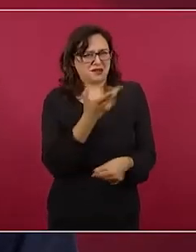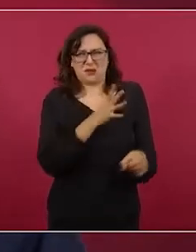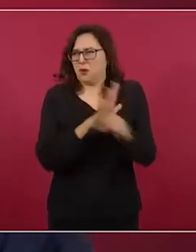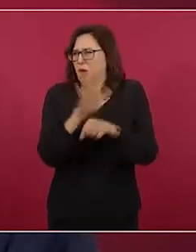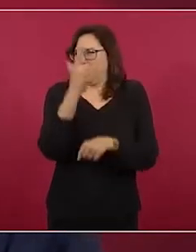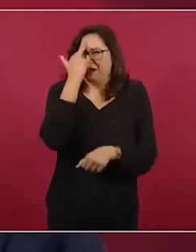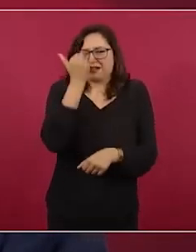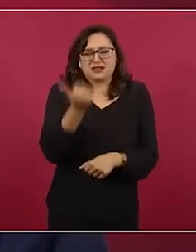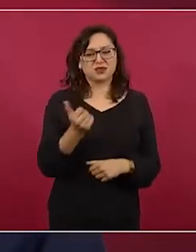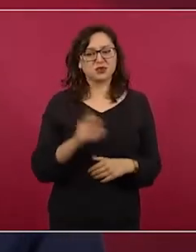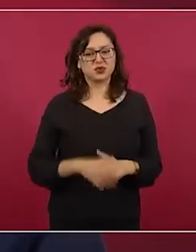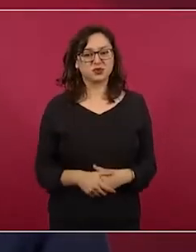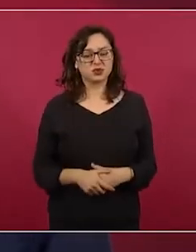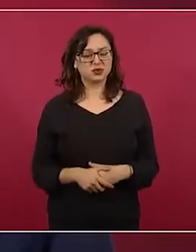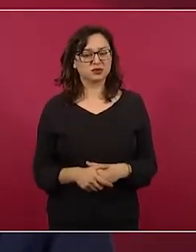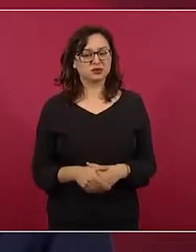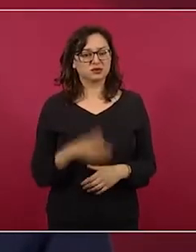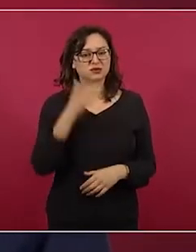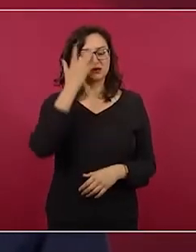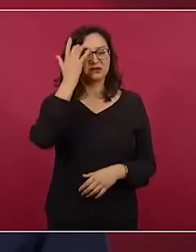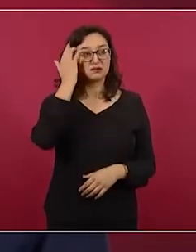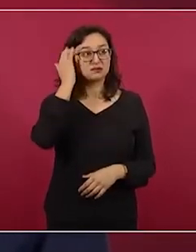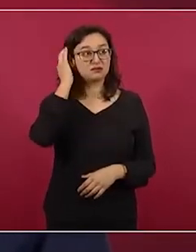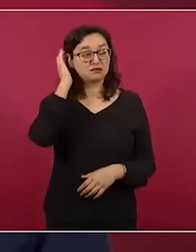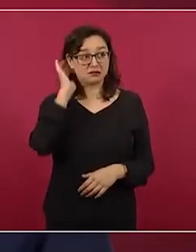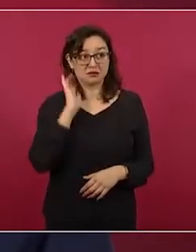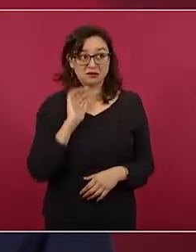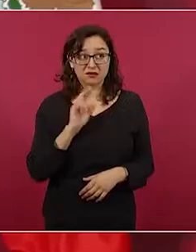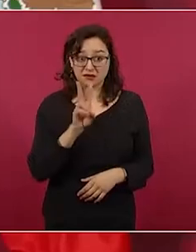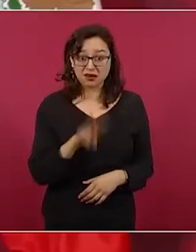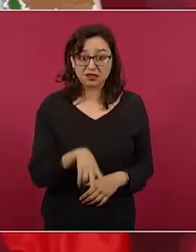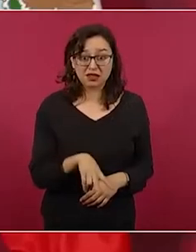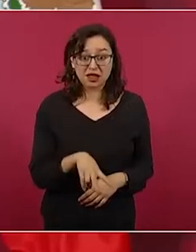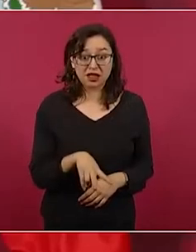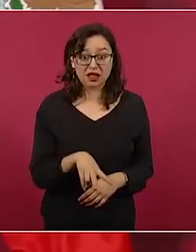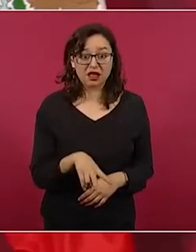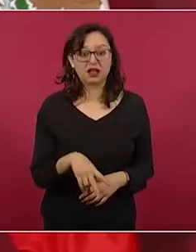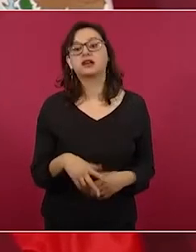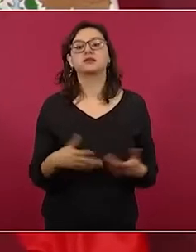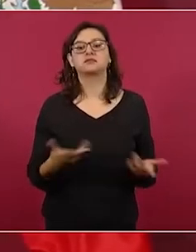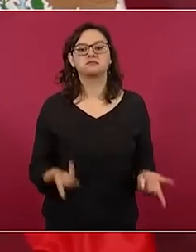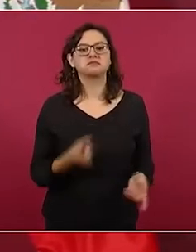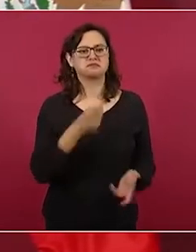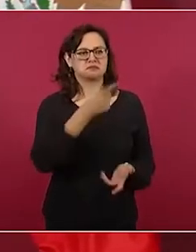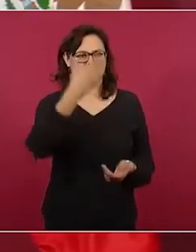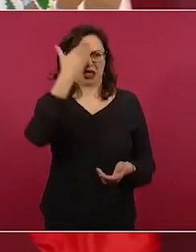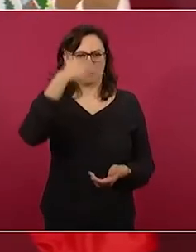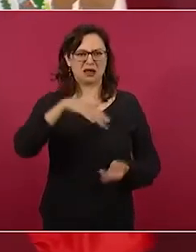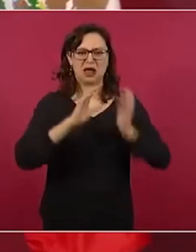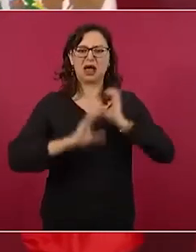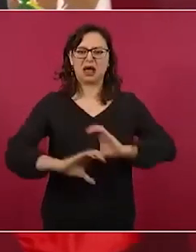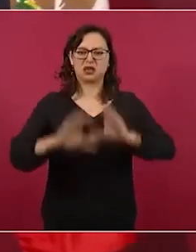pues ahí le invito a que escuche el corrido de los tigres del norte.